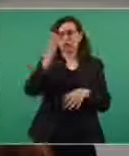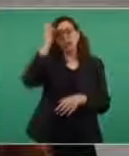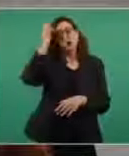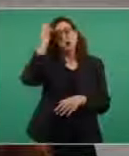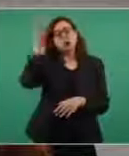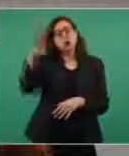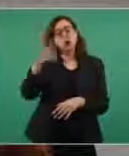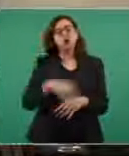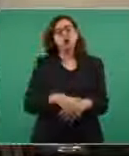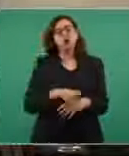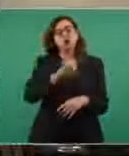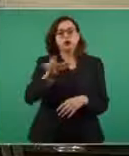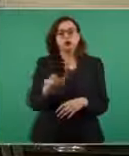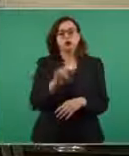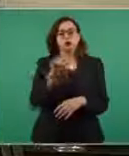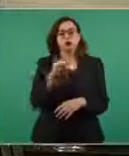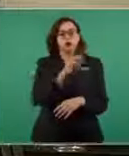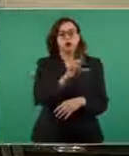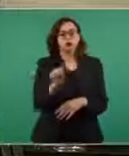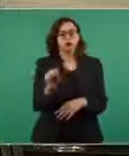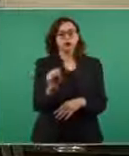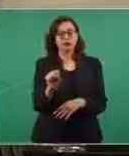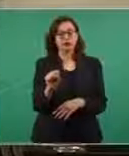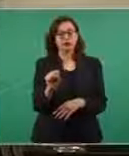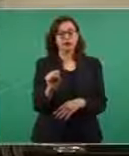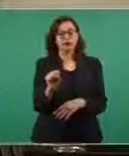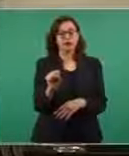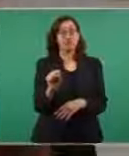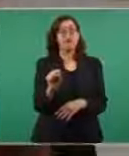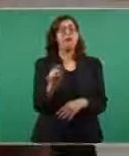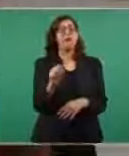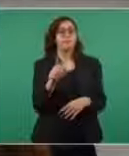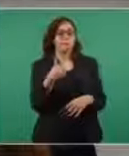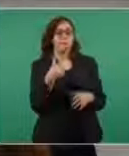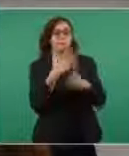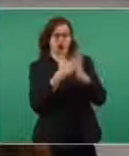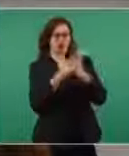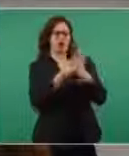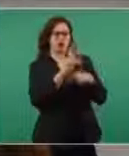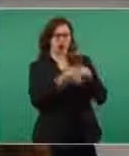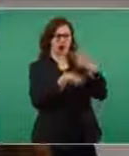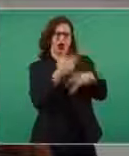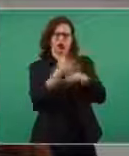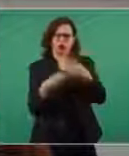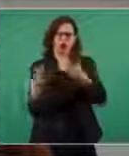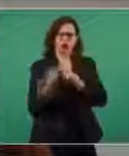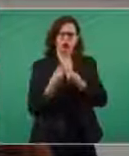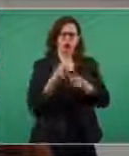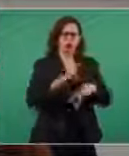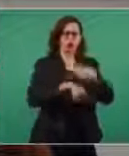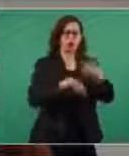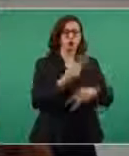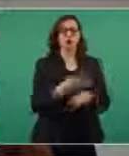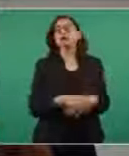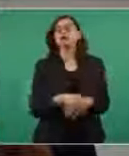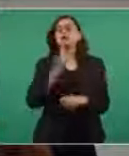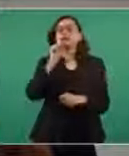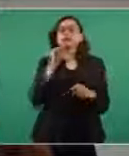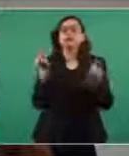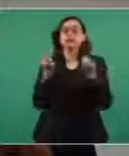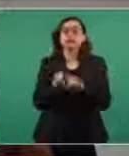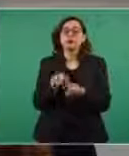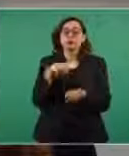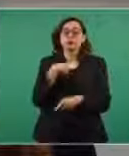IMSS le comentaba allá va estar en en San Quintín ¿no? San Quintín sí la otra vez le comentaba